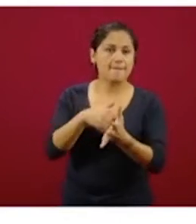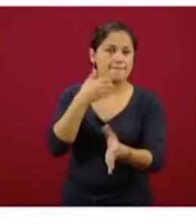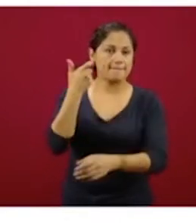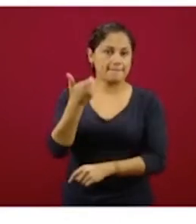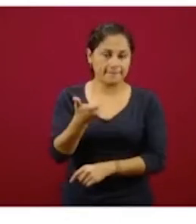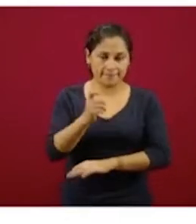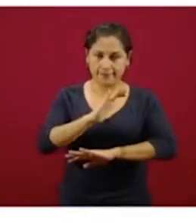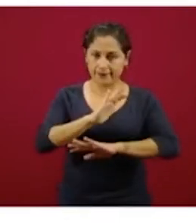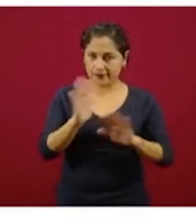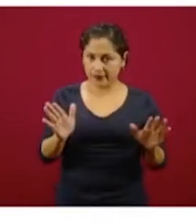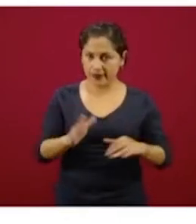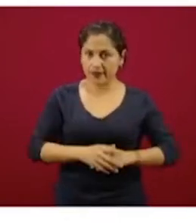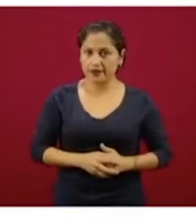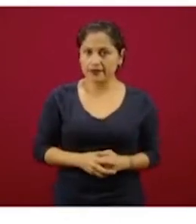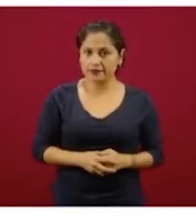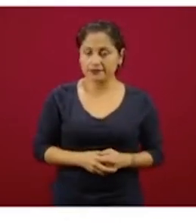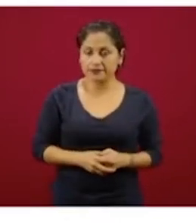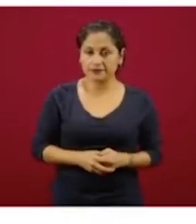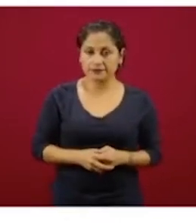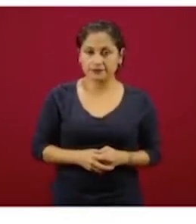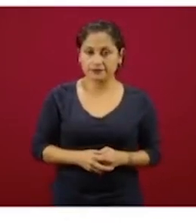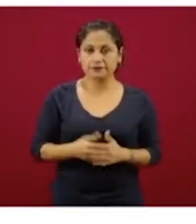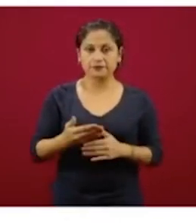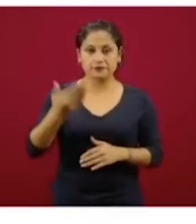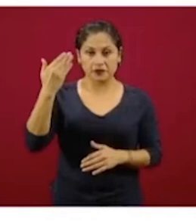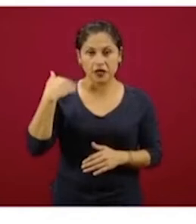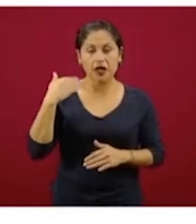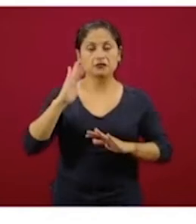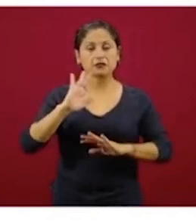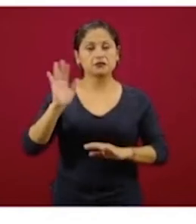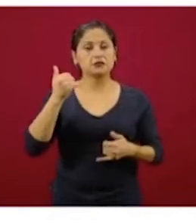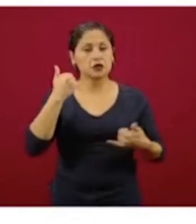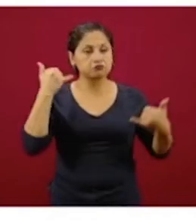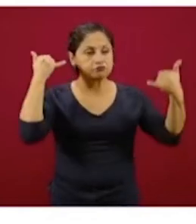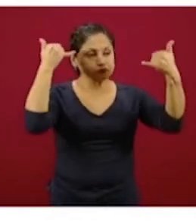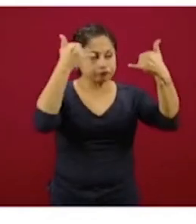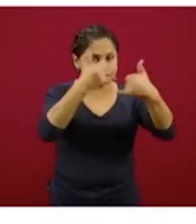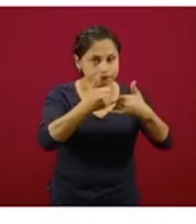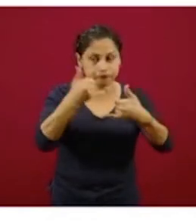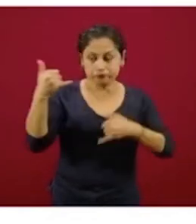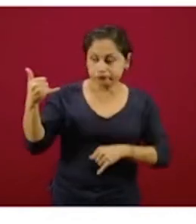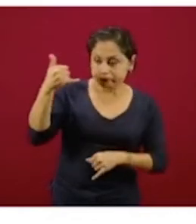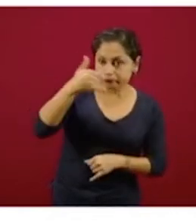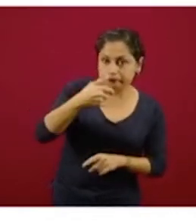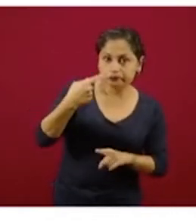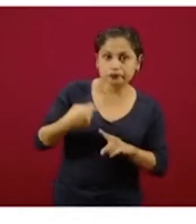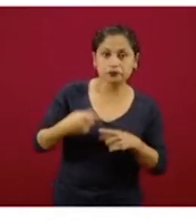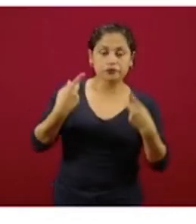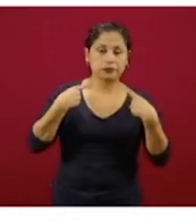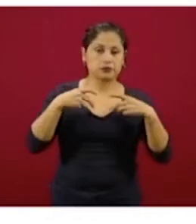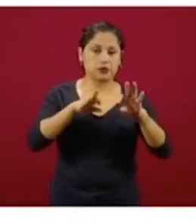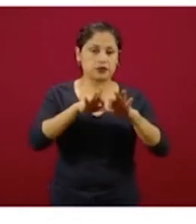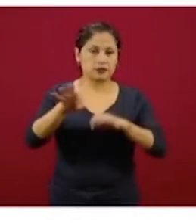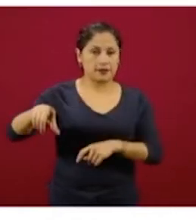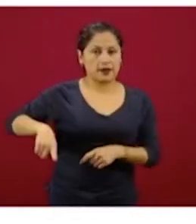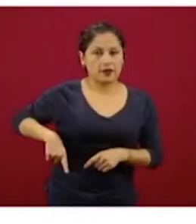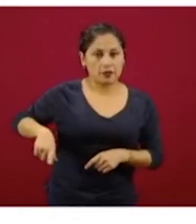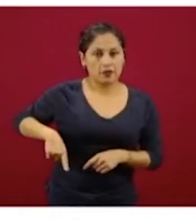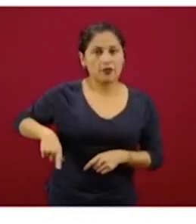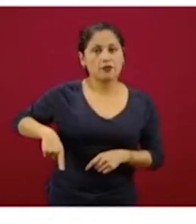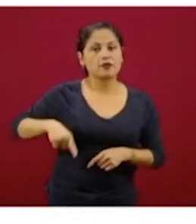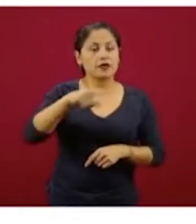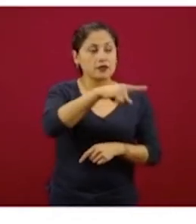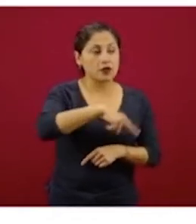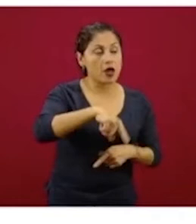ya habían recibido una entrevista telefónica de los servidores de la nación, a los que se les había registrado